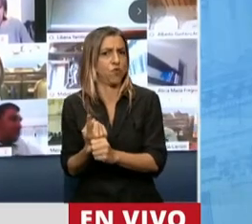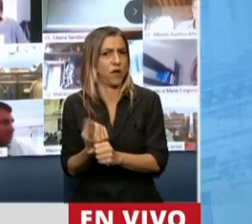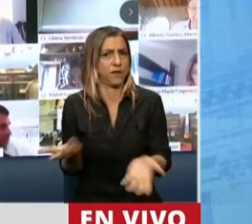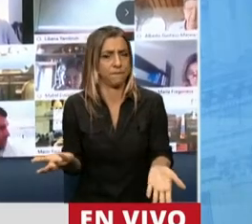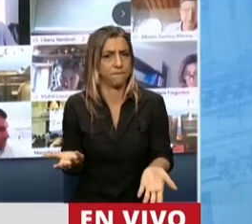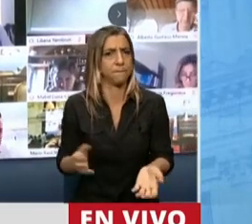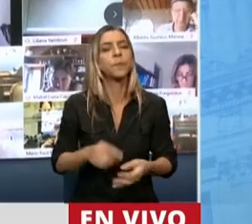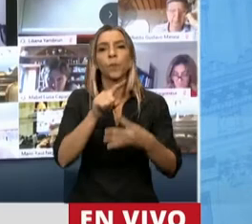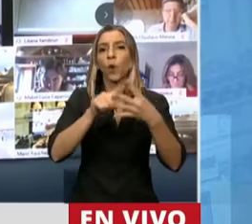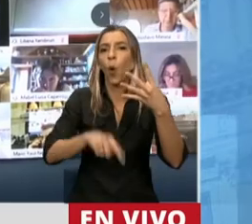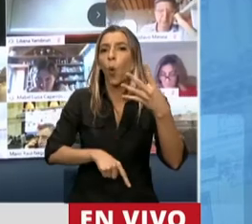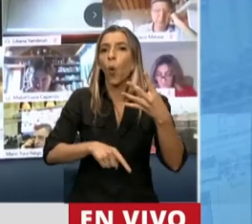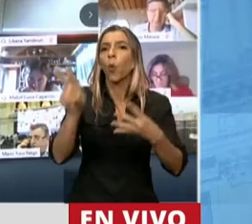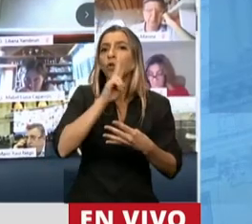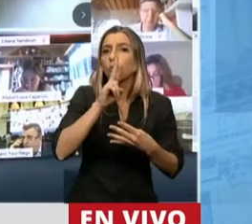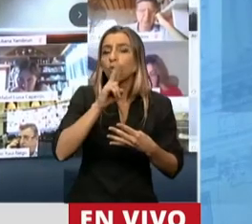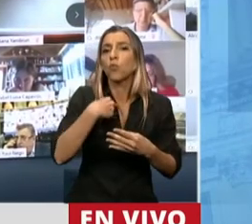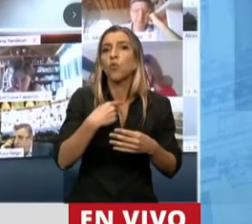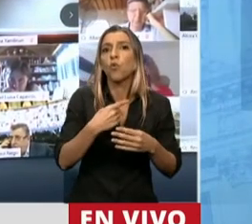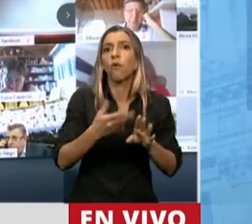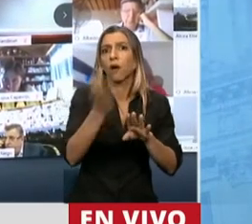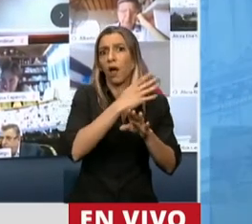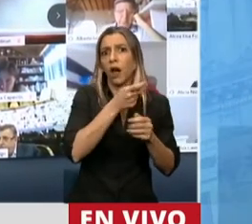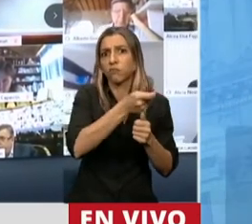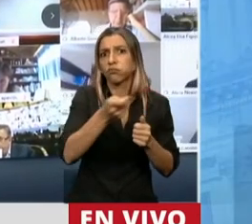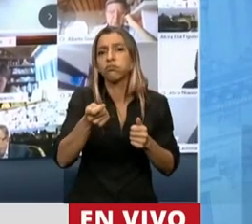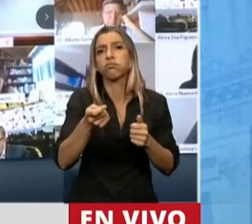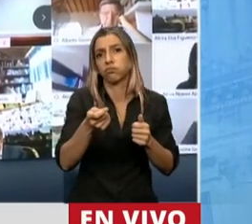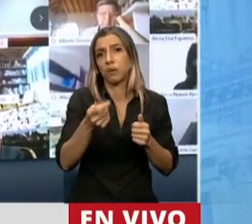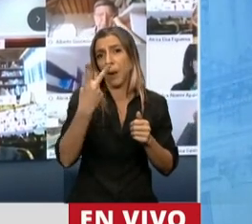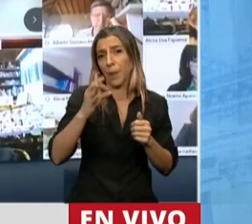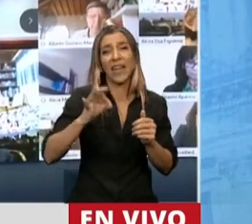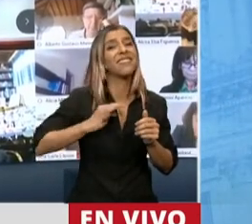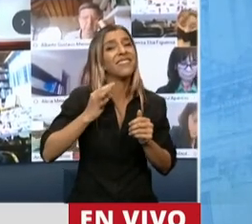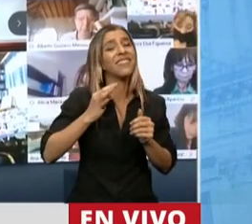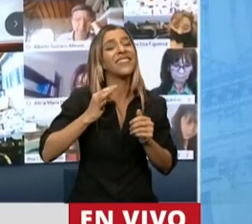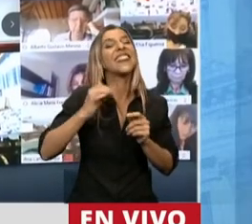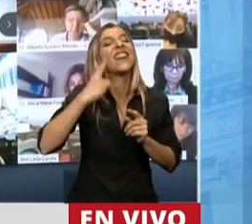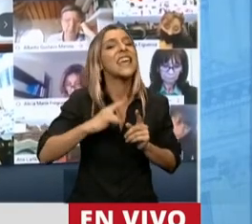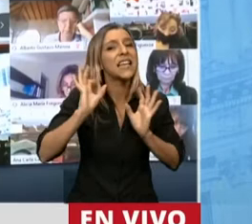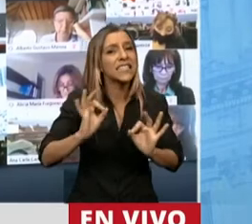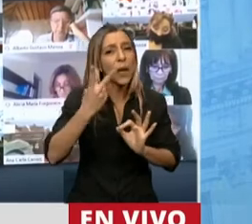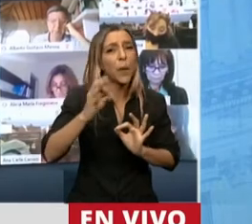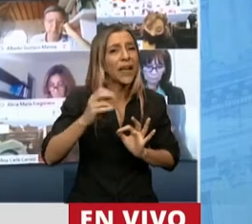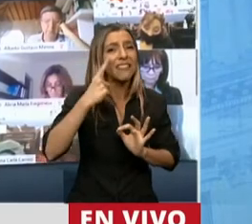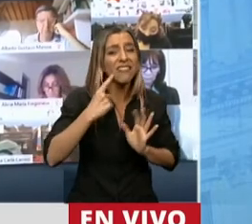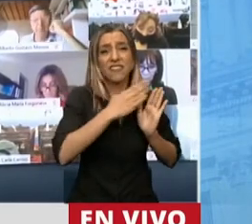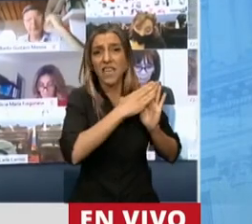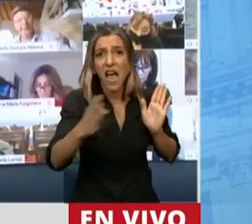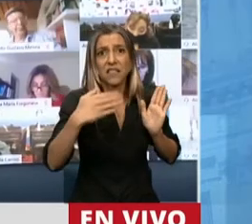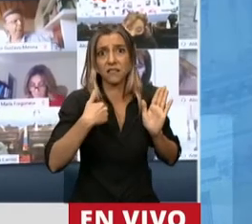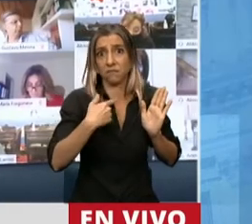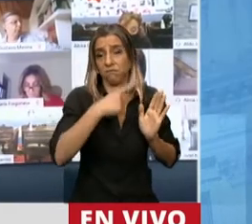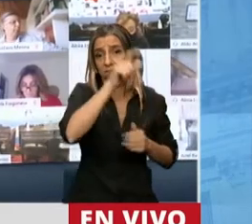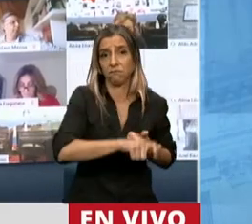cuatro mujeres fueron asesinadas en 20 días en Jujuy, en los últimos 20 días. Cecia Reynaga estuvo 10